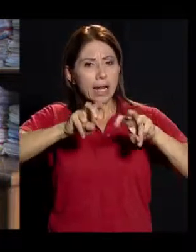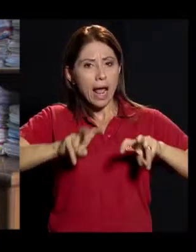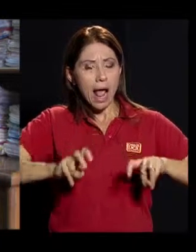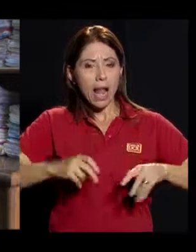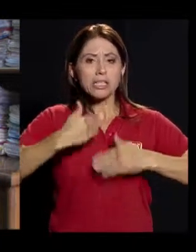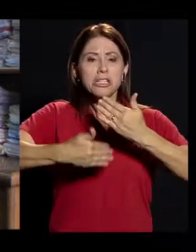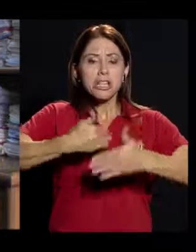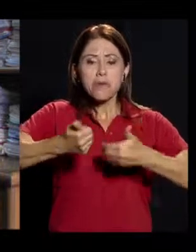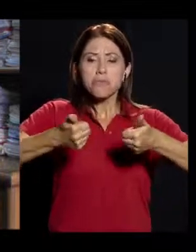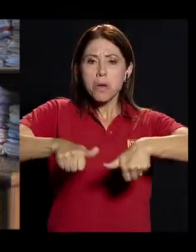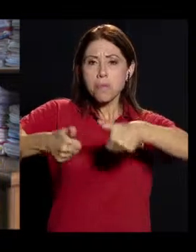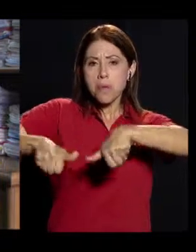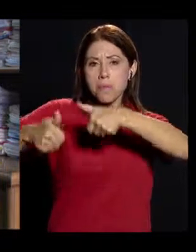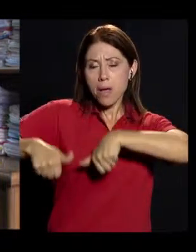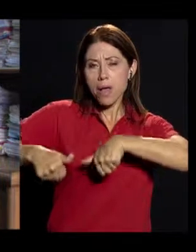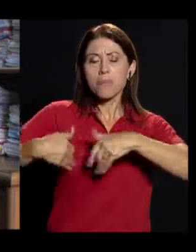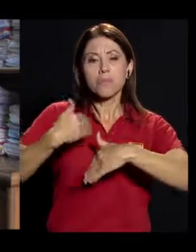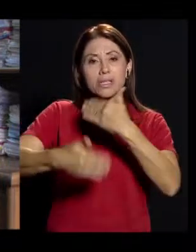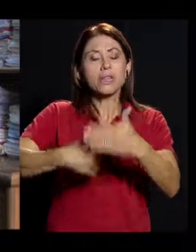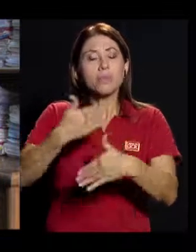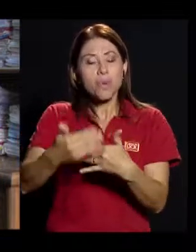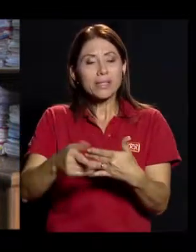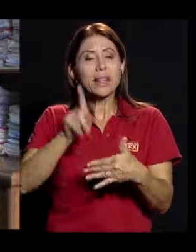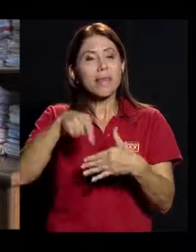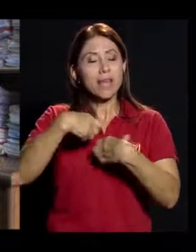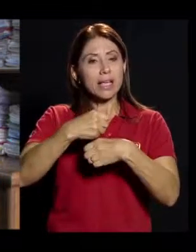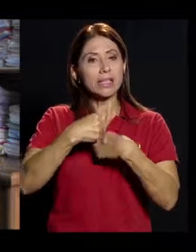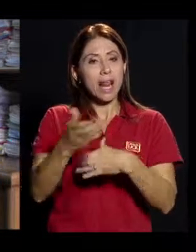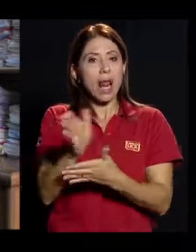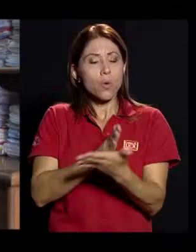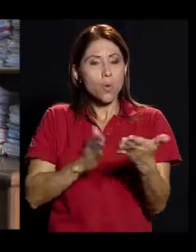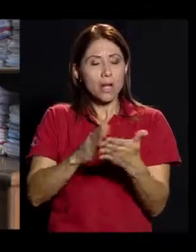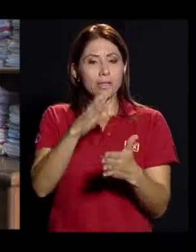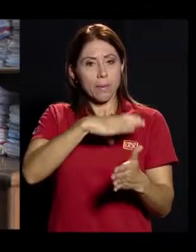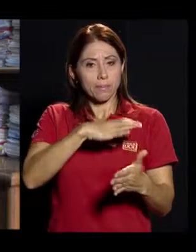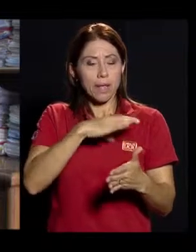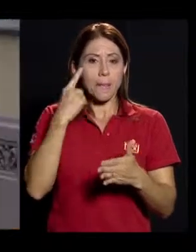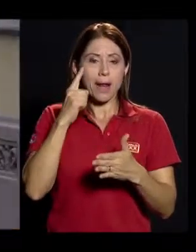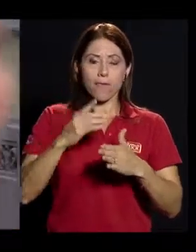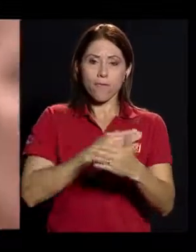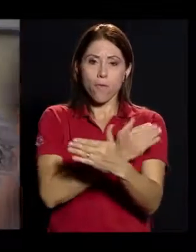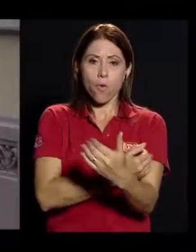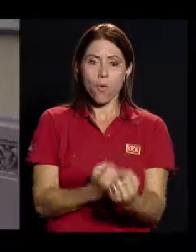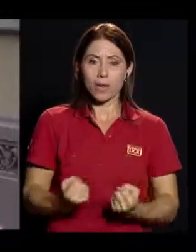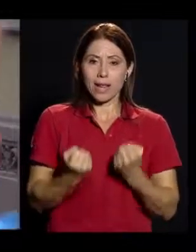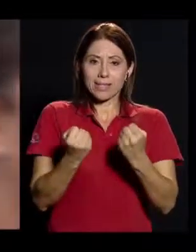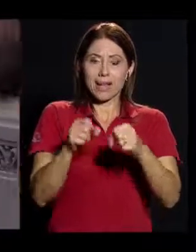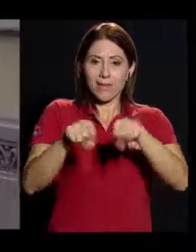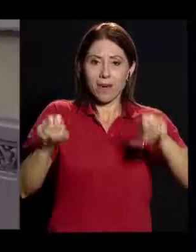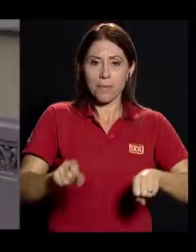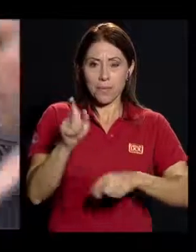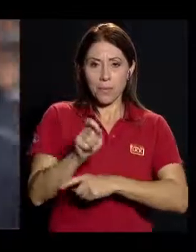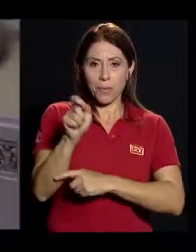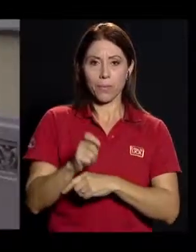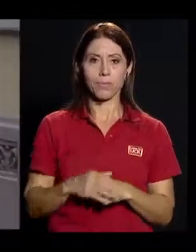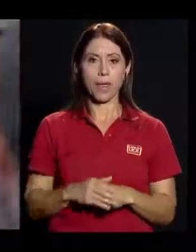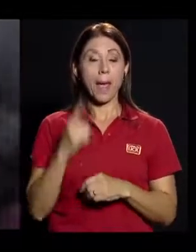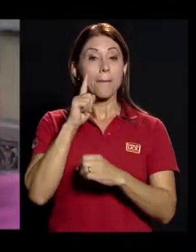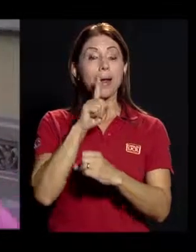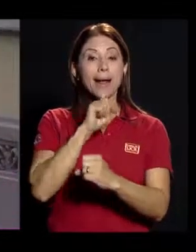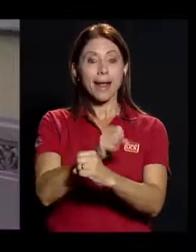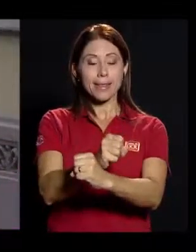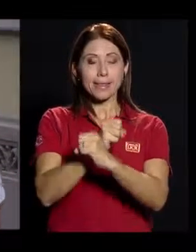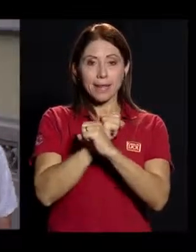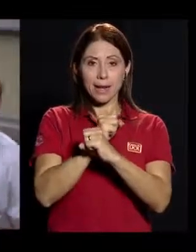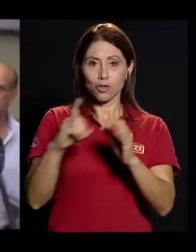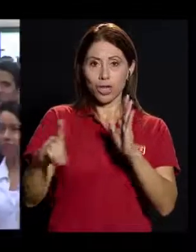acuerdos que se lleguen tomando, pues se tomará lógicamente un paquete de medidas para fortalecer el régimen. Con el objetivo de garantizar los derechos e